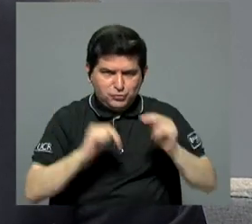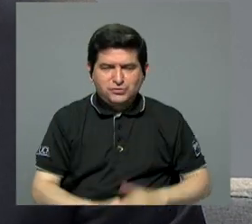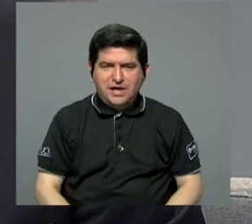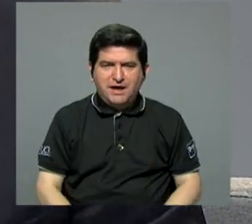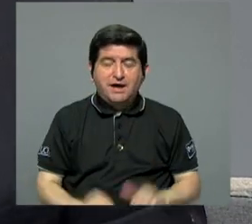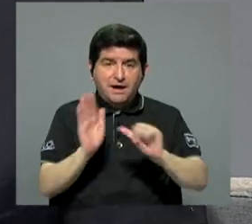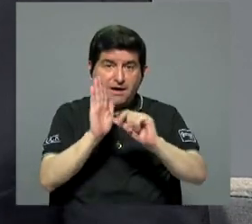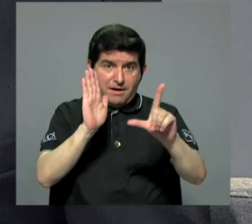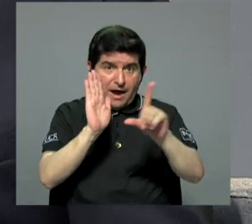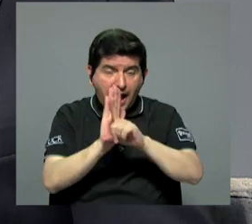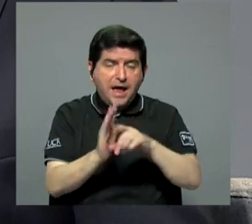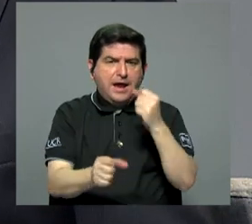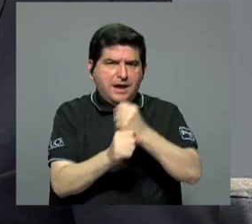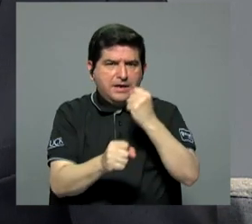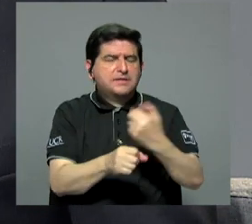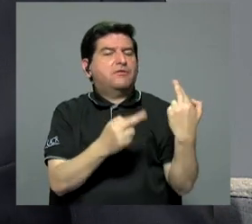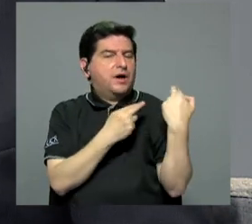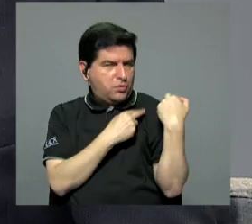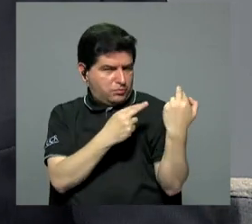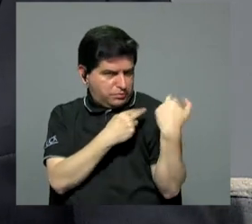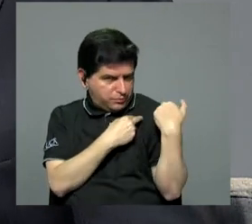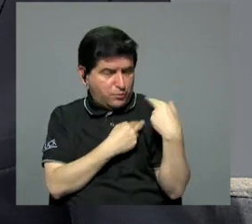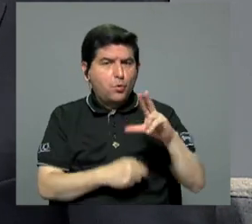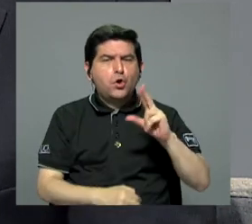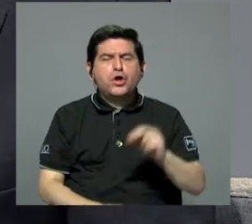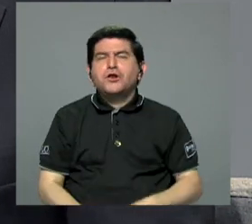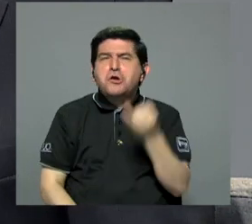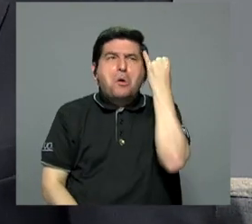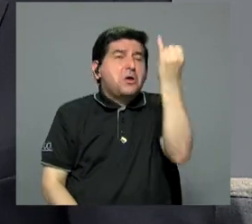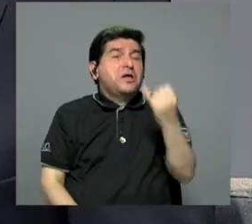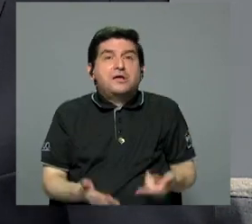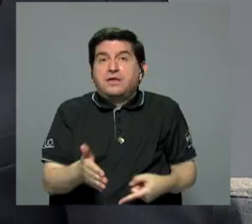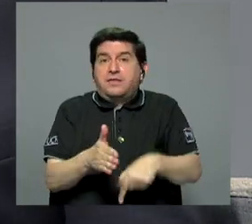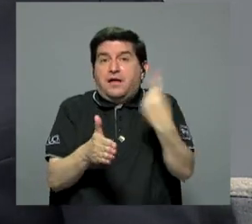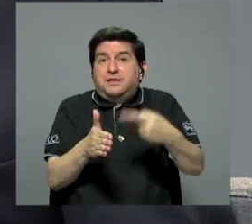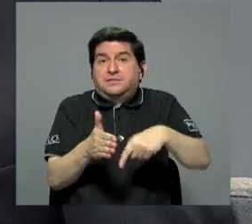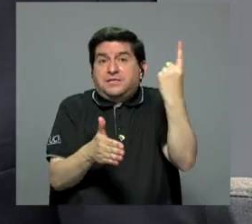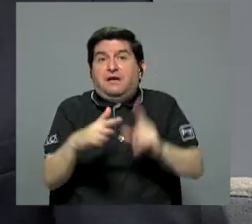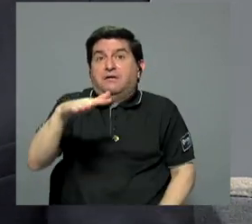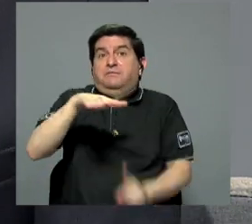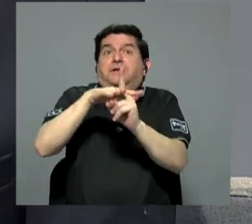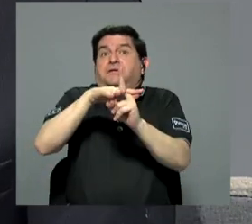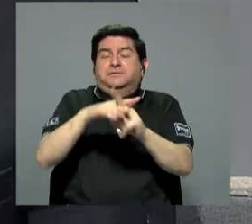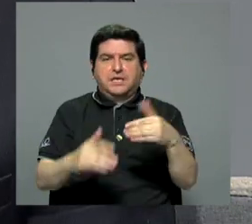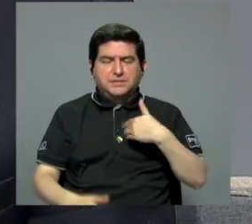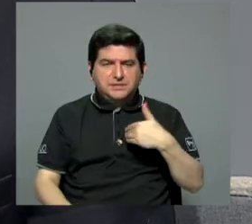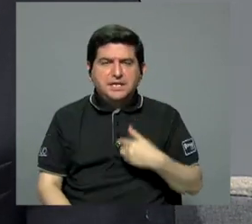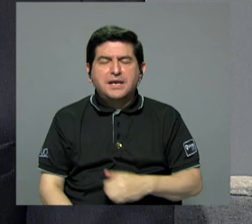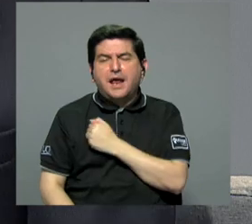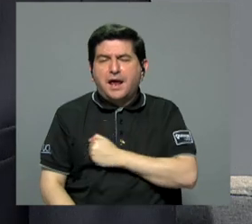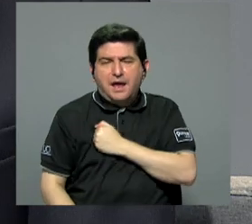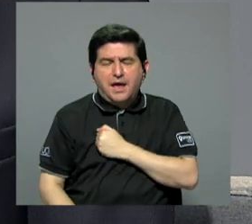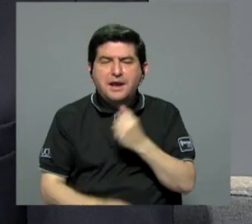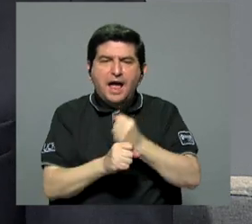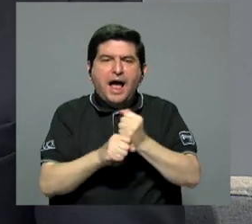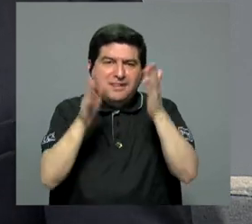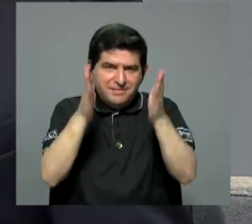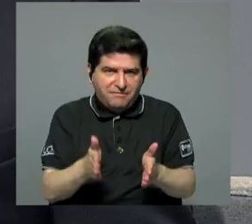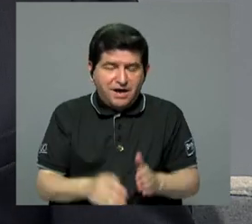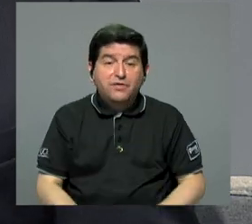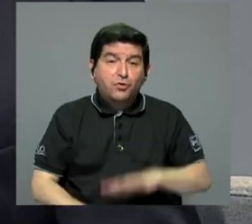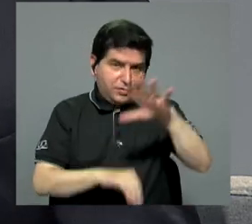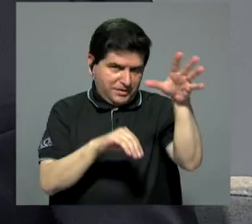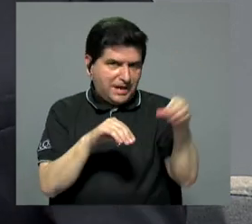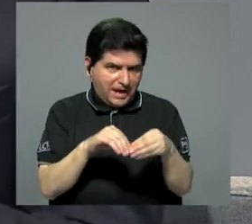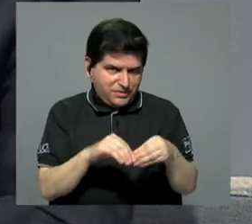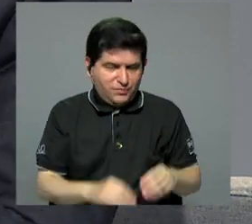la Asamblea Legislativa haciendo una labor responsable y no las ocurrencias que tenemos ahora, tendríamos una condonación para los trabajadores. Y le